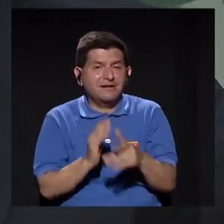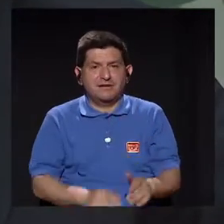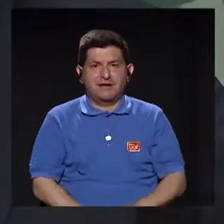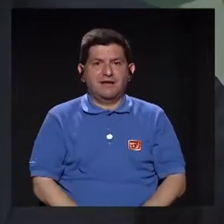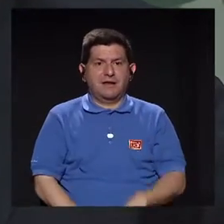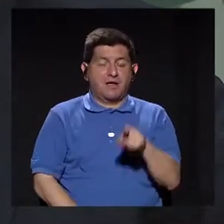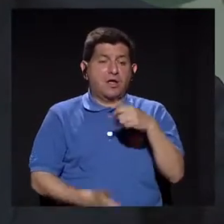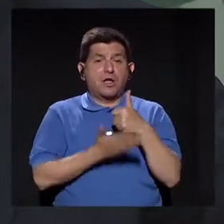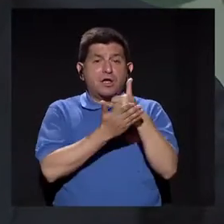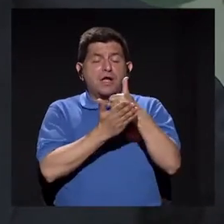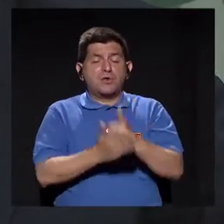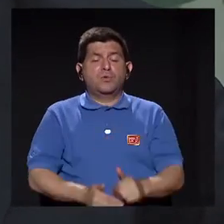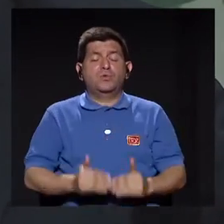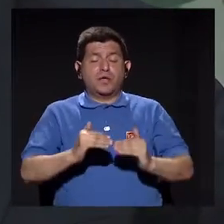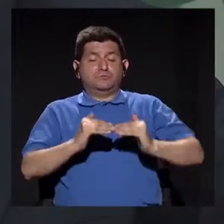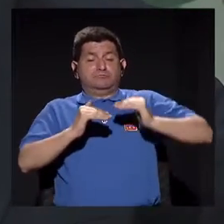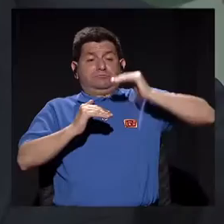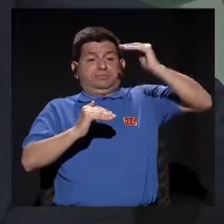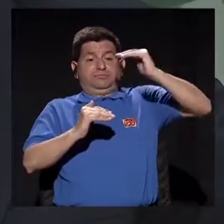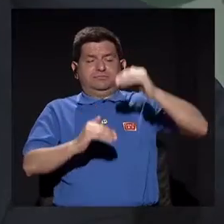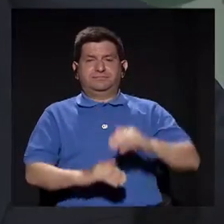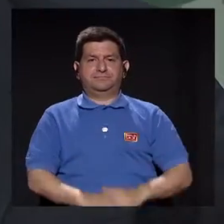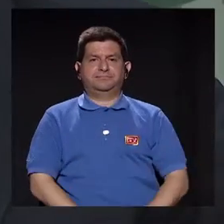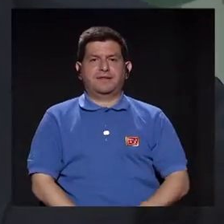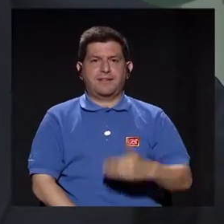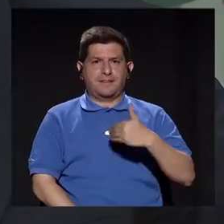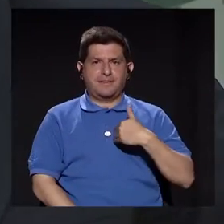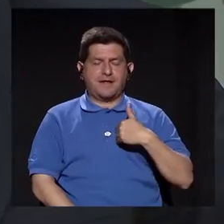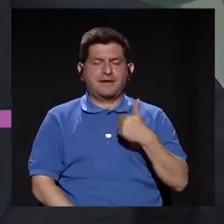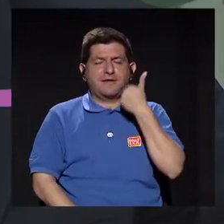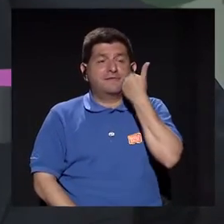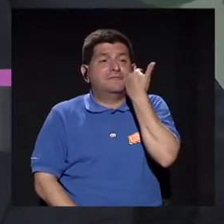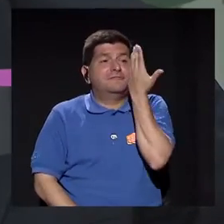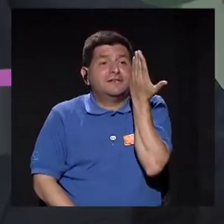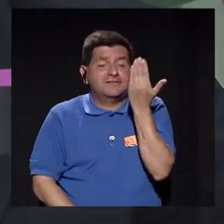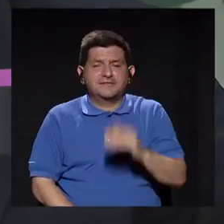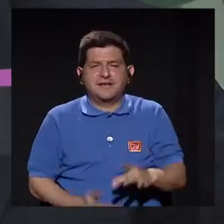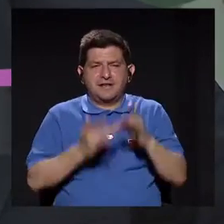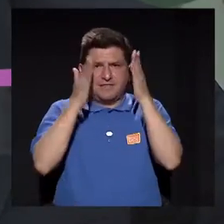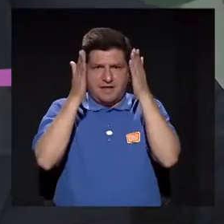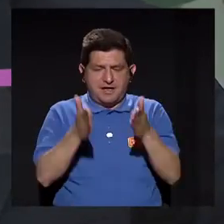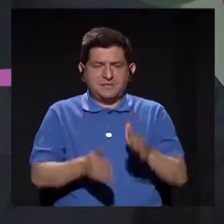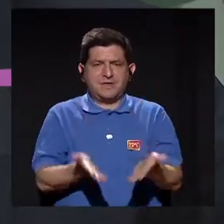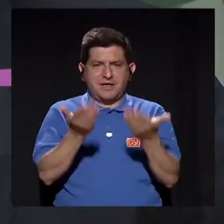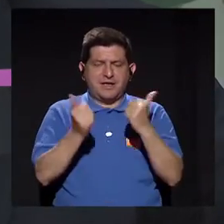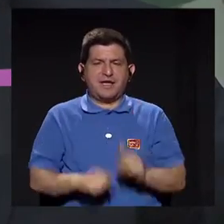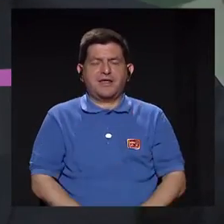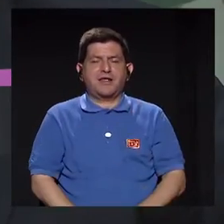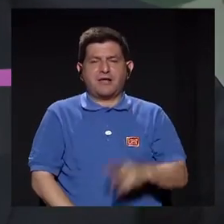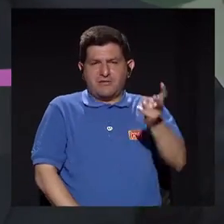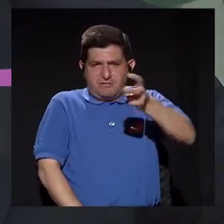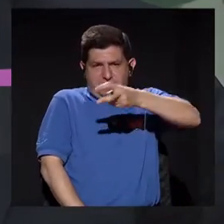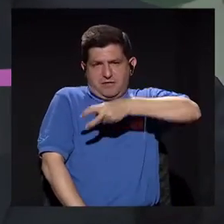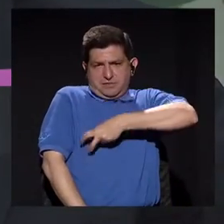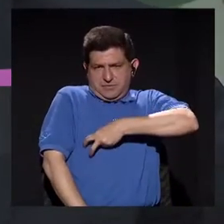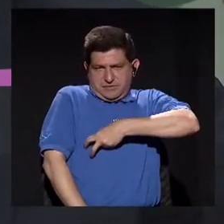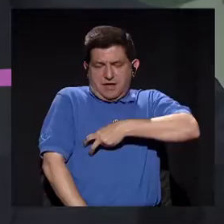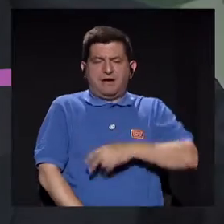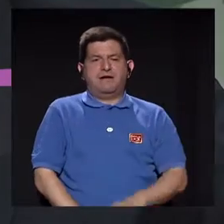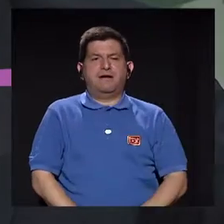está dando una ayuda más allá, que tendrá la facilidad para los especialistas que quieran hacer trasplantes,